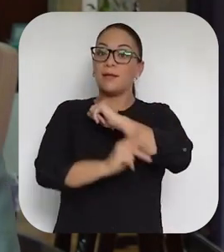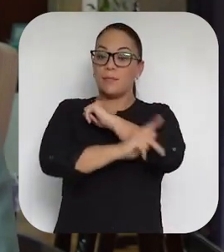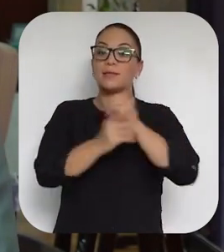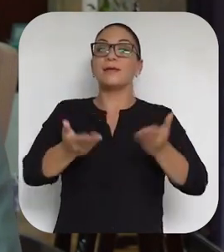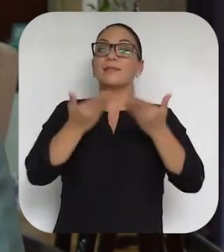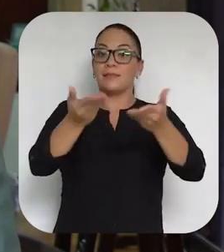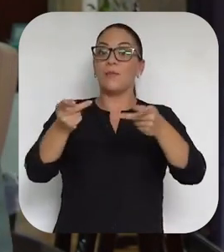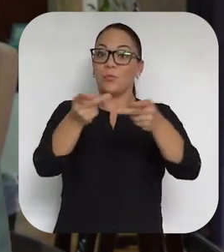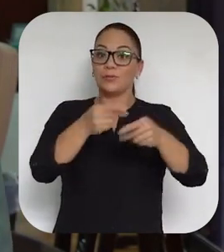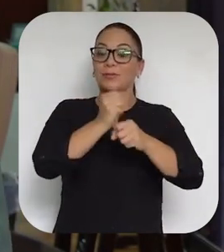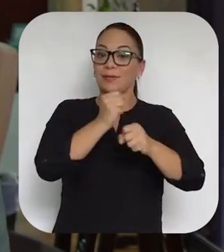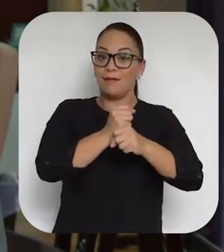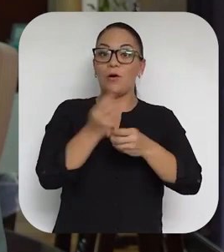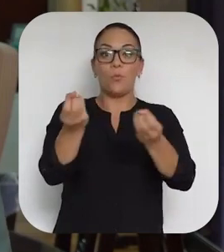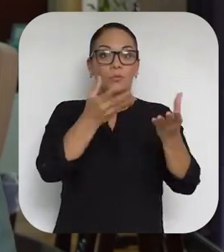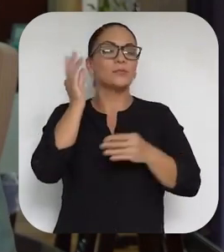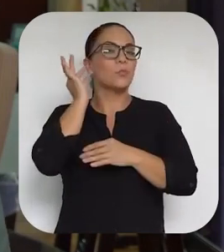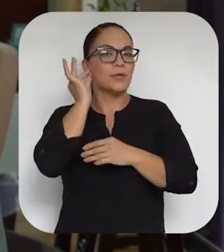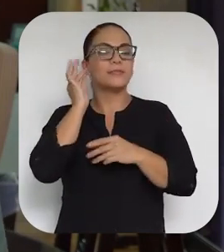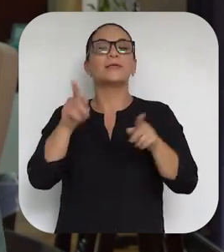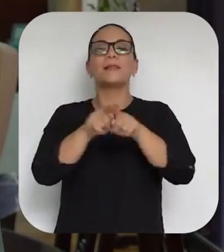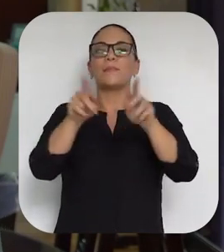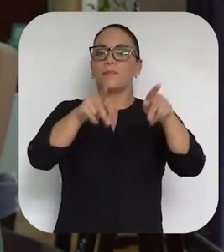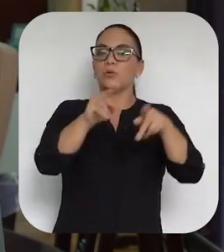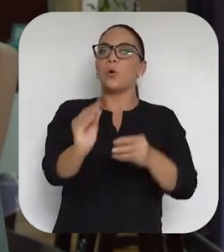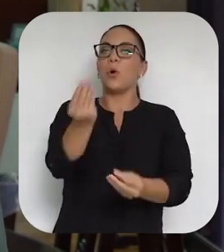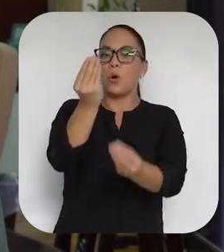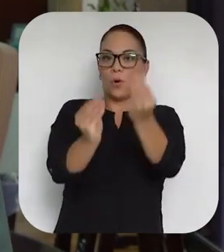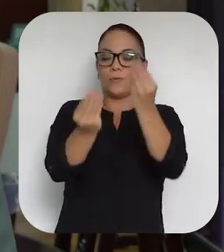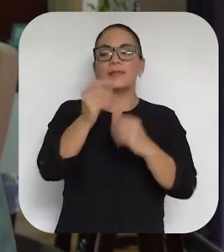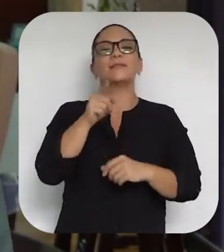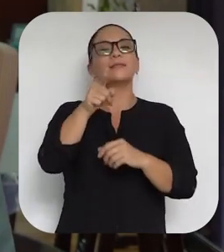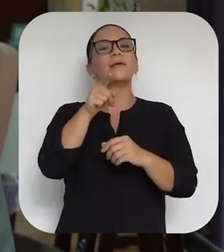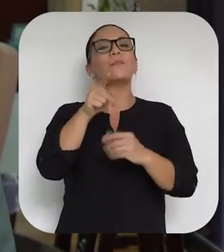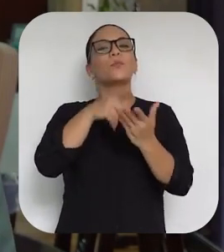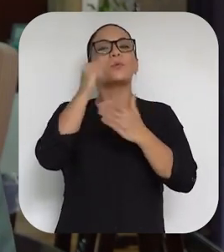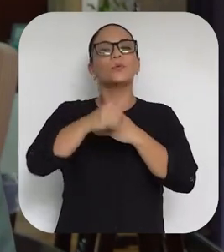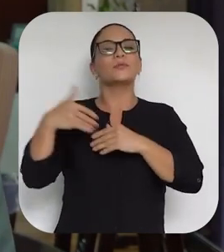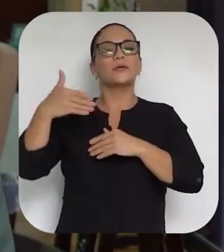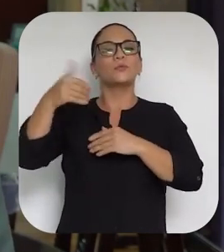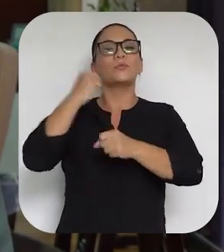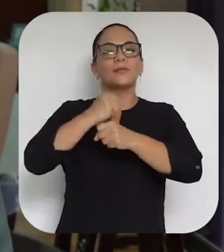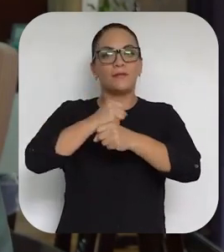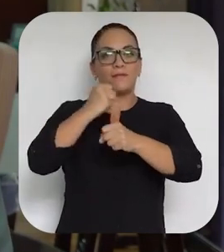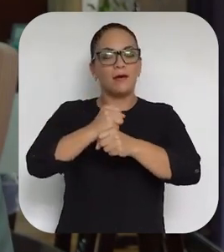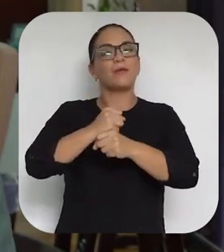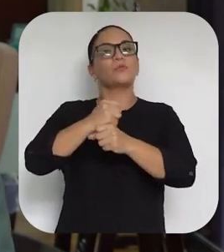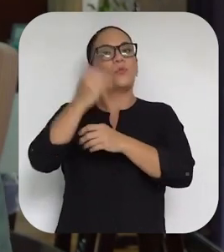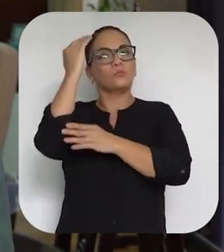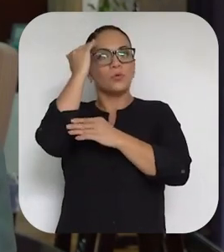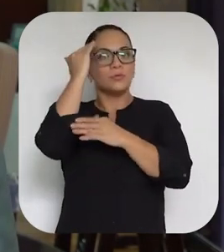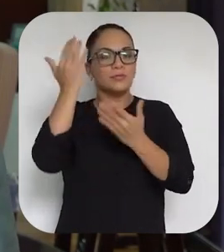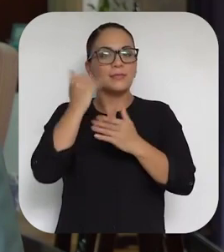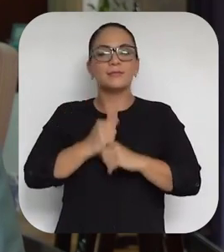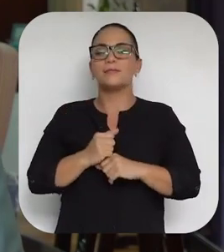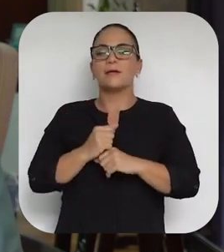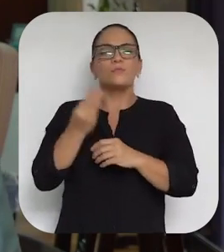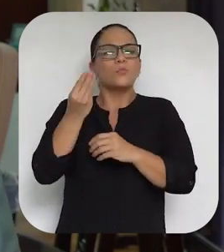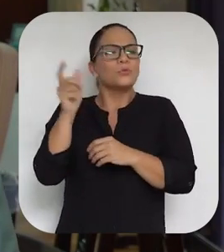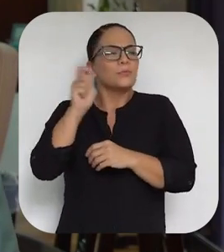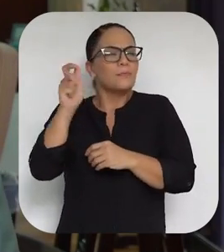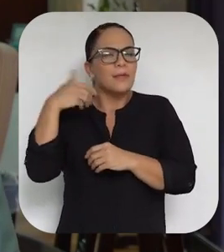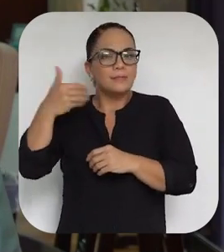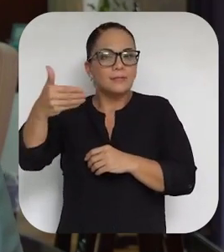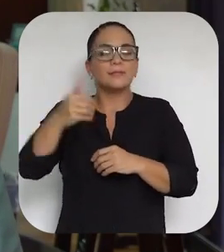país porque da empleo a mujeres y a personas también jóvenes, es un proyecto que se ha venido trabajando a conciencia por